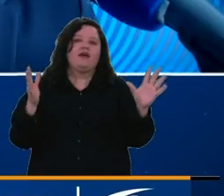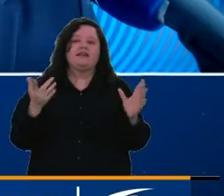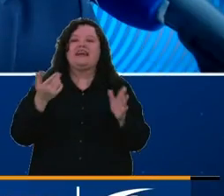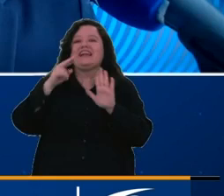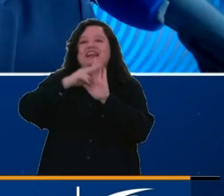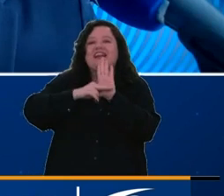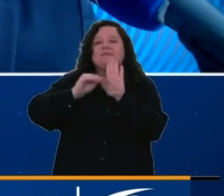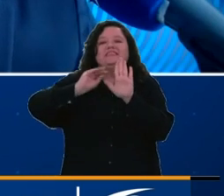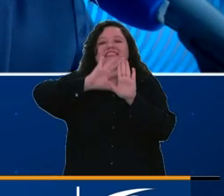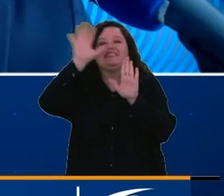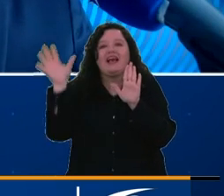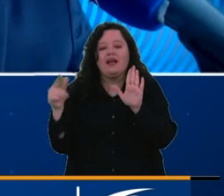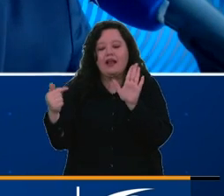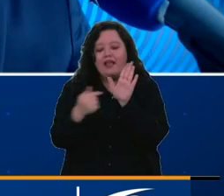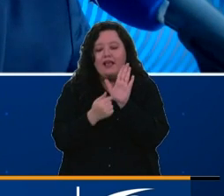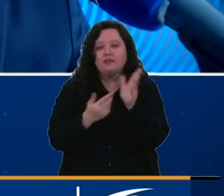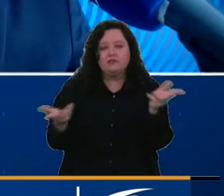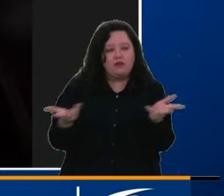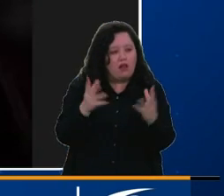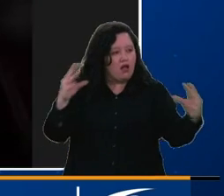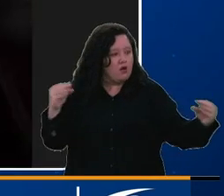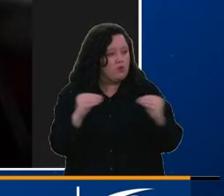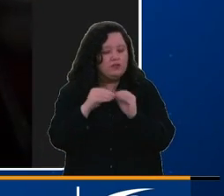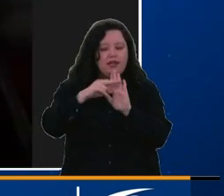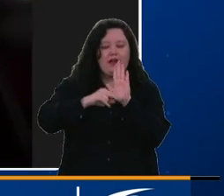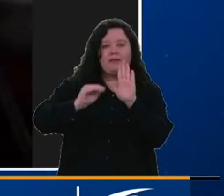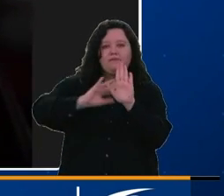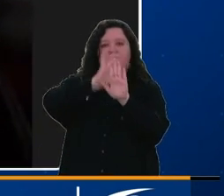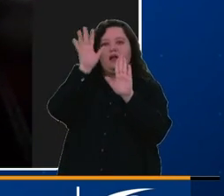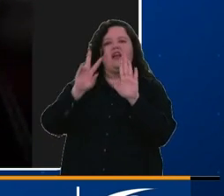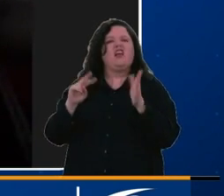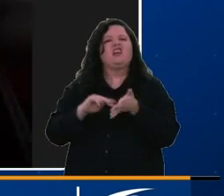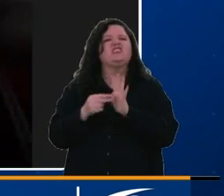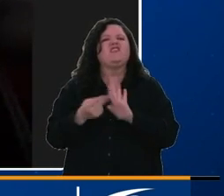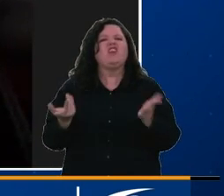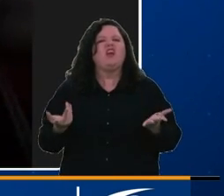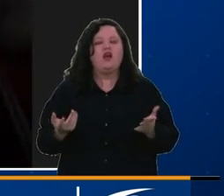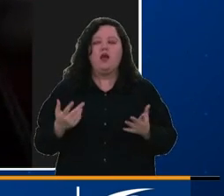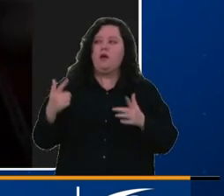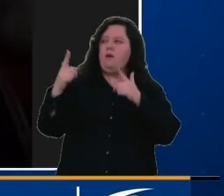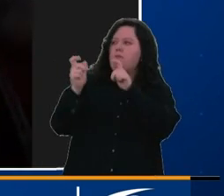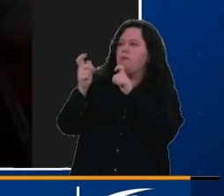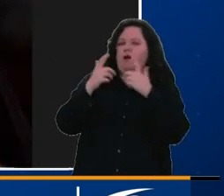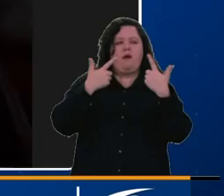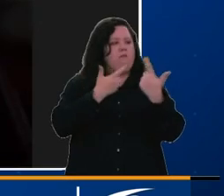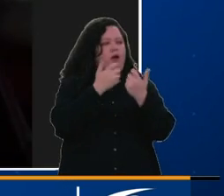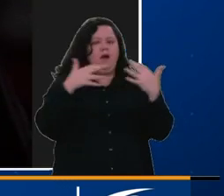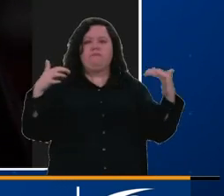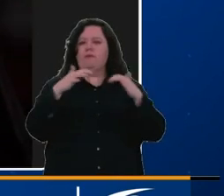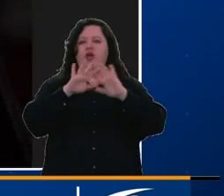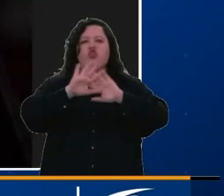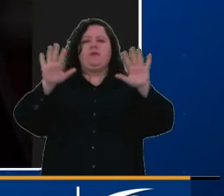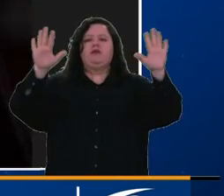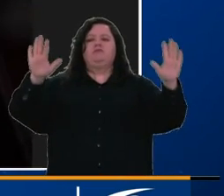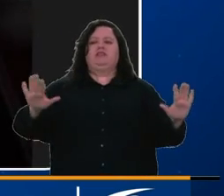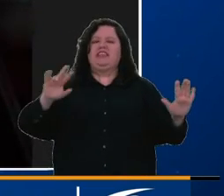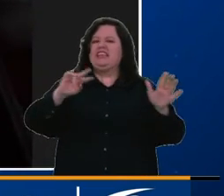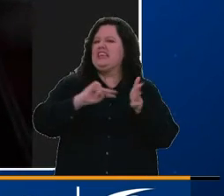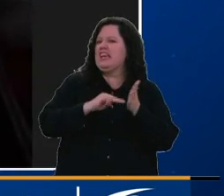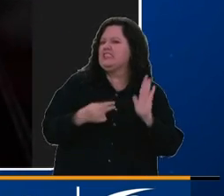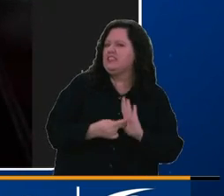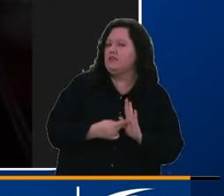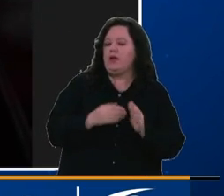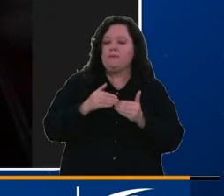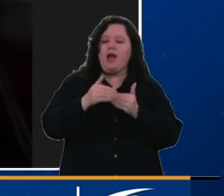juego mucho más claras sobre el tema de lo que significa un cese bilateral al fuego, los alcances de ese cese bilateral